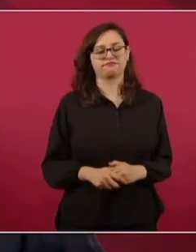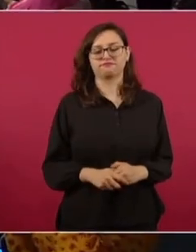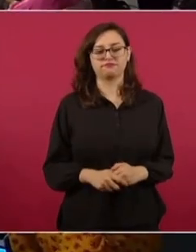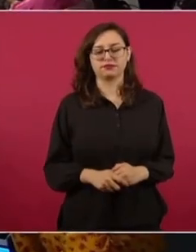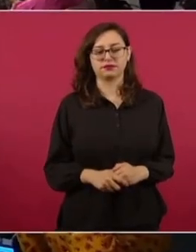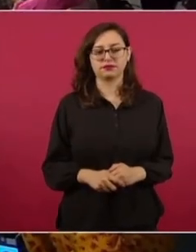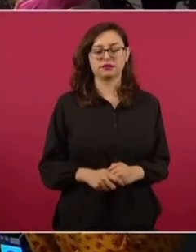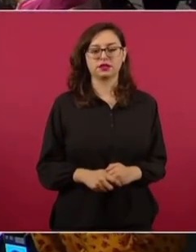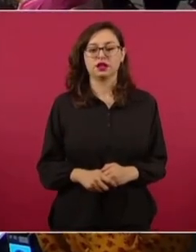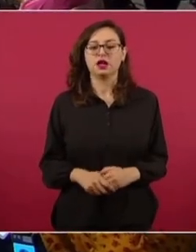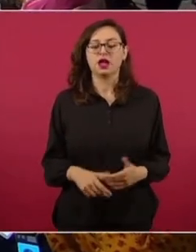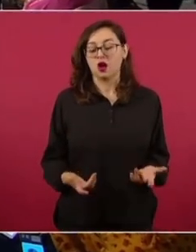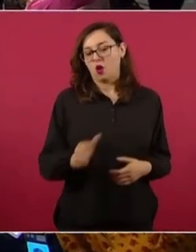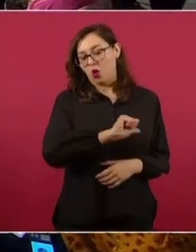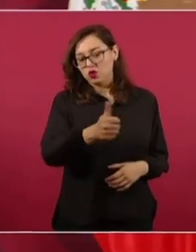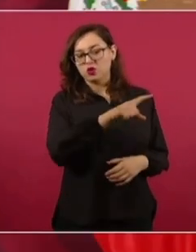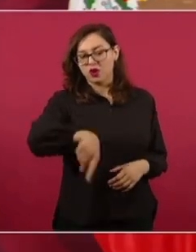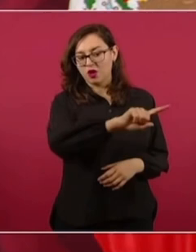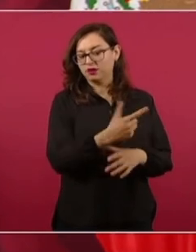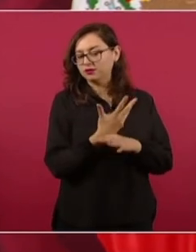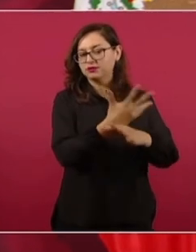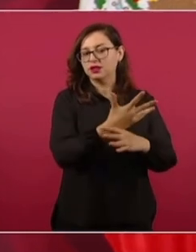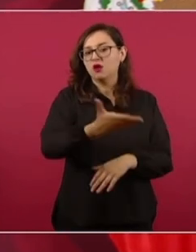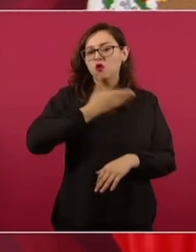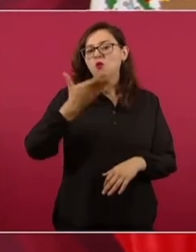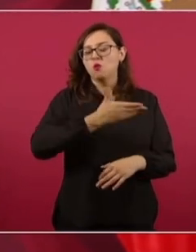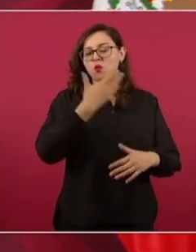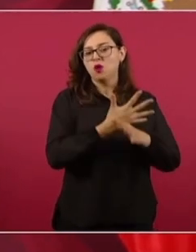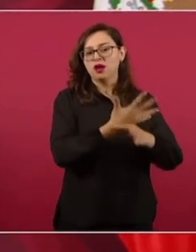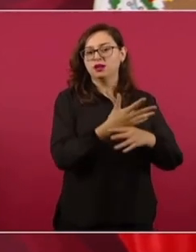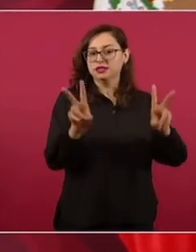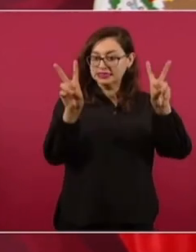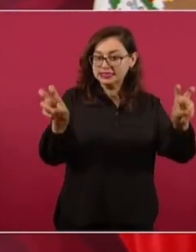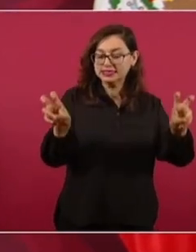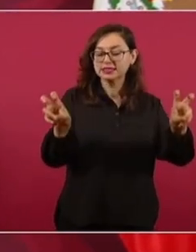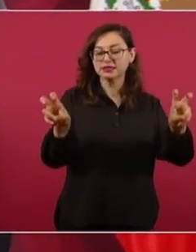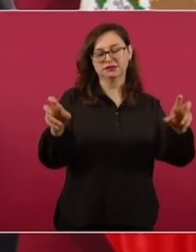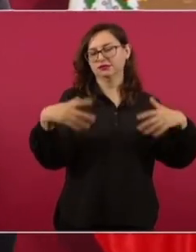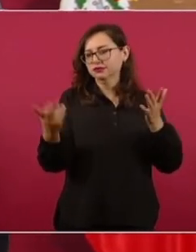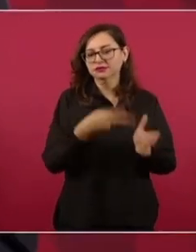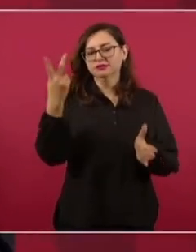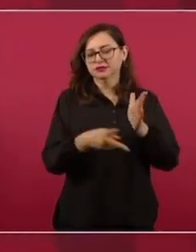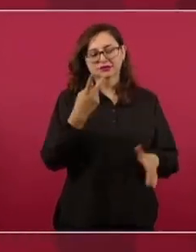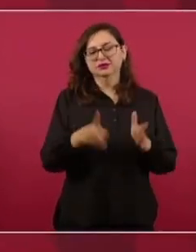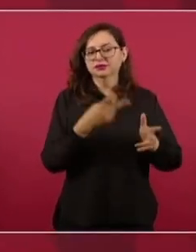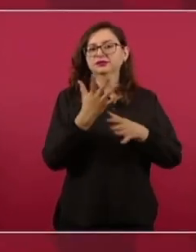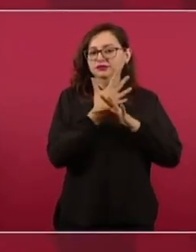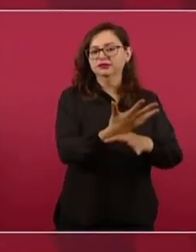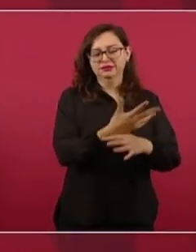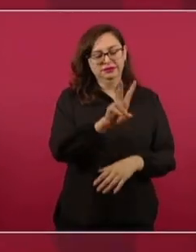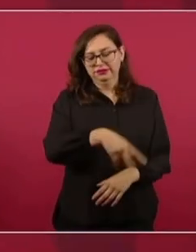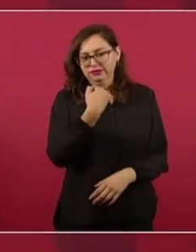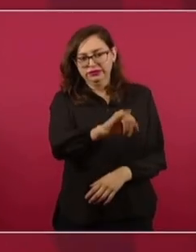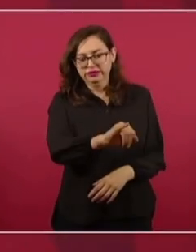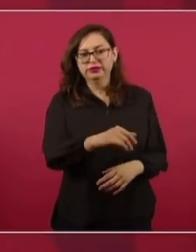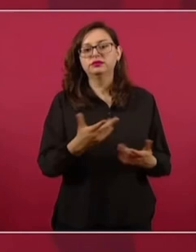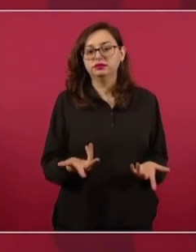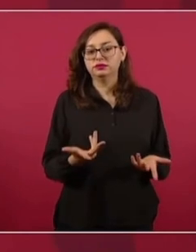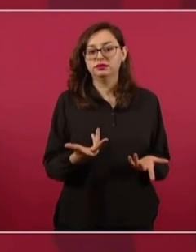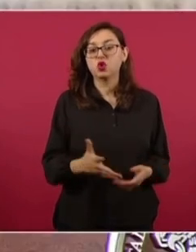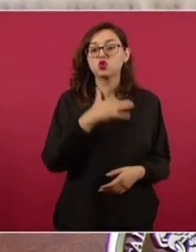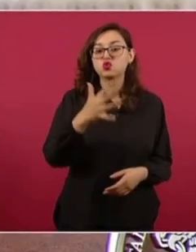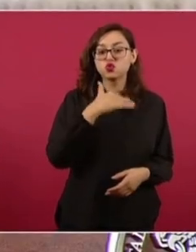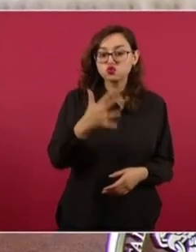también ya no aplica la frase famosísima y desde luego absurda de que